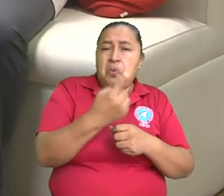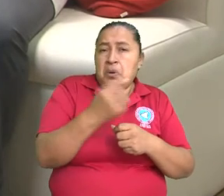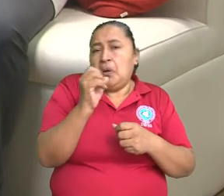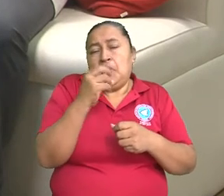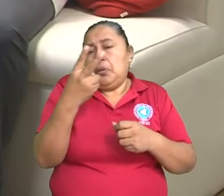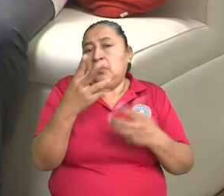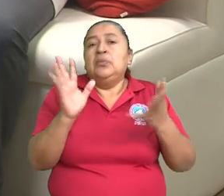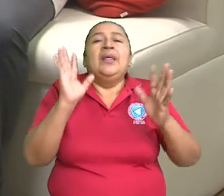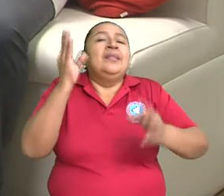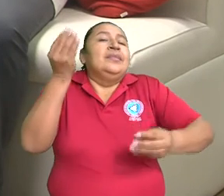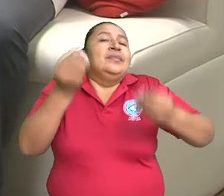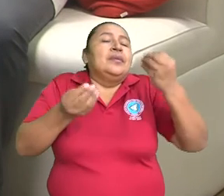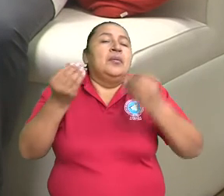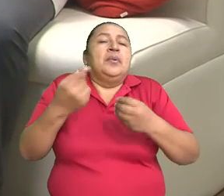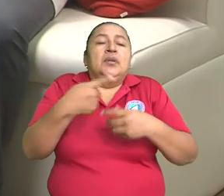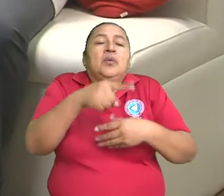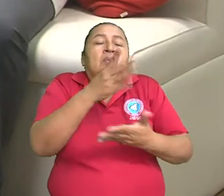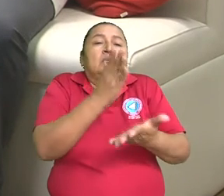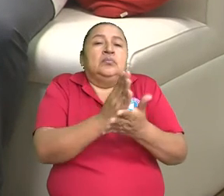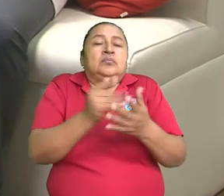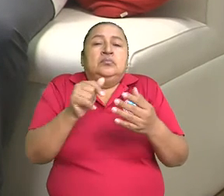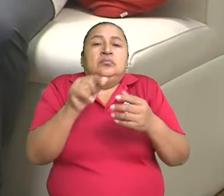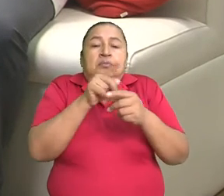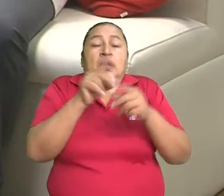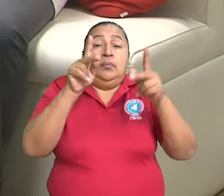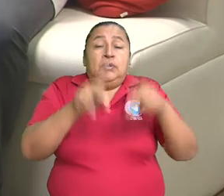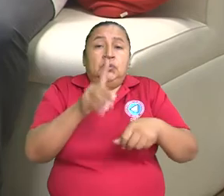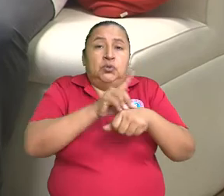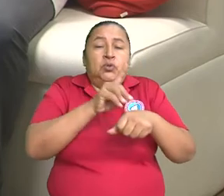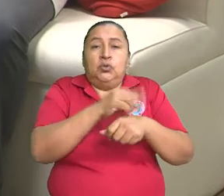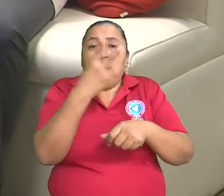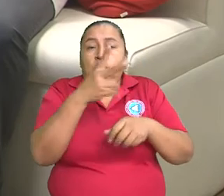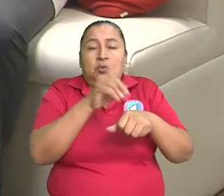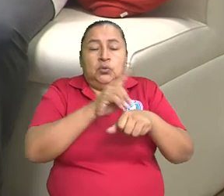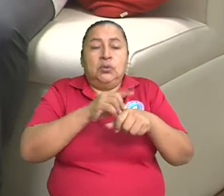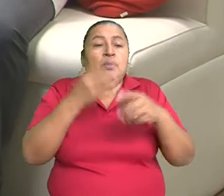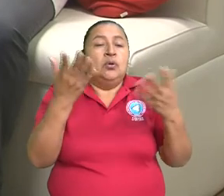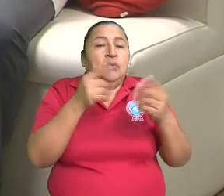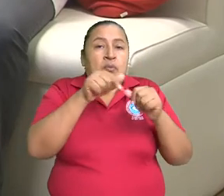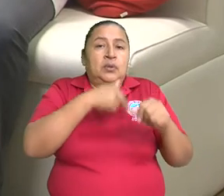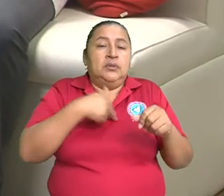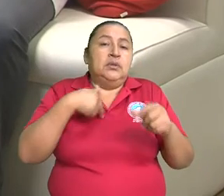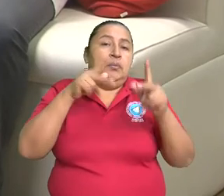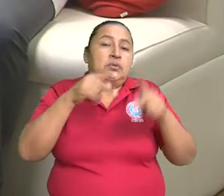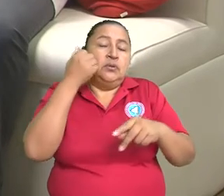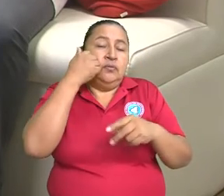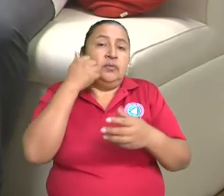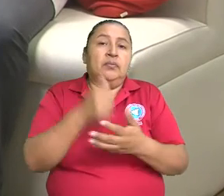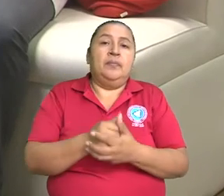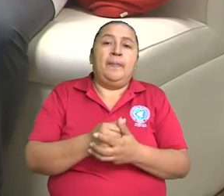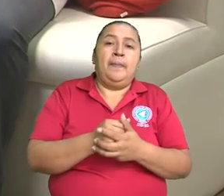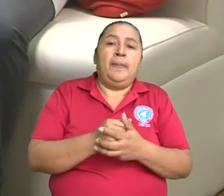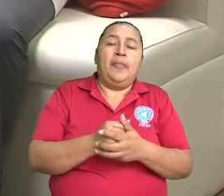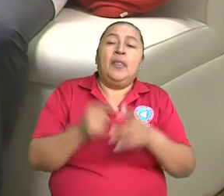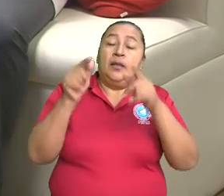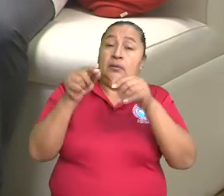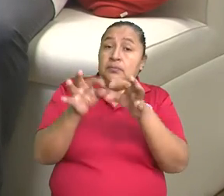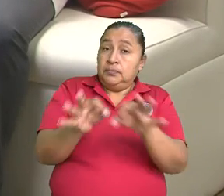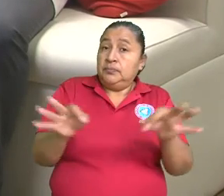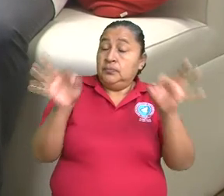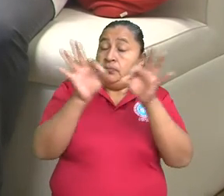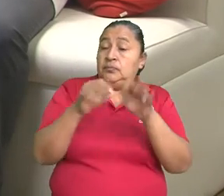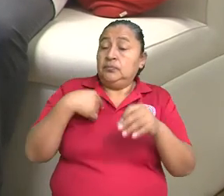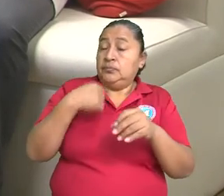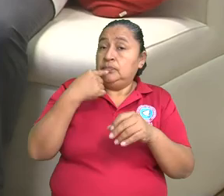Eso va a depender del plan que trase tanto el fisiatra como el fisioterapeuta con el paciente. importante esto también, como yo le decía,